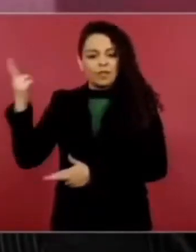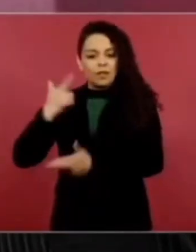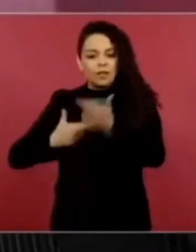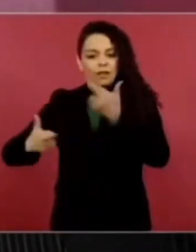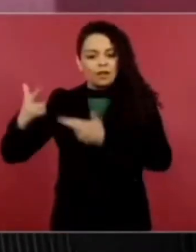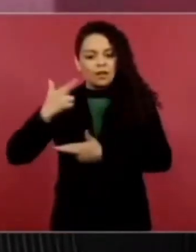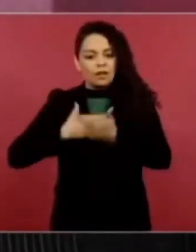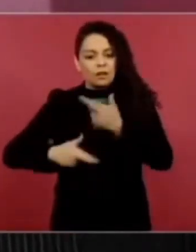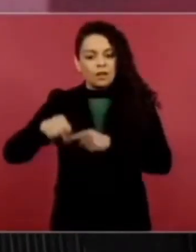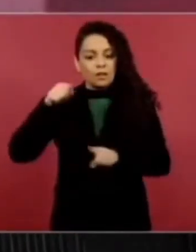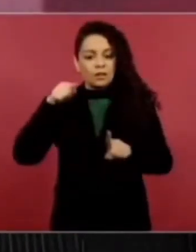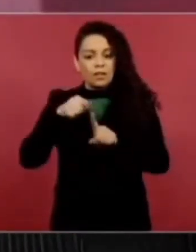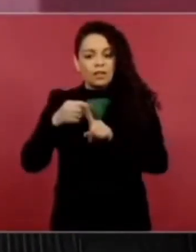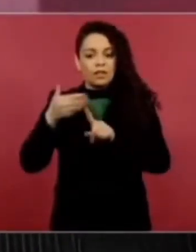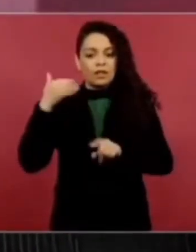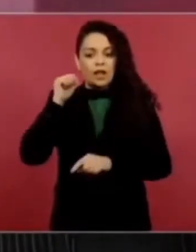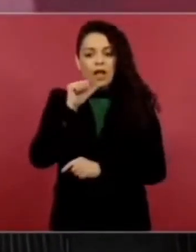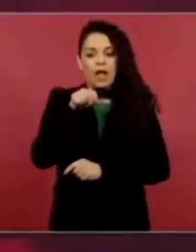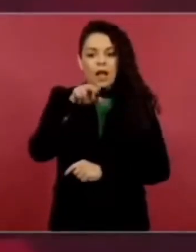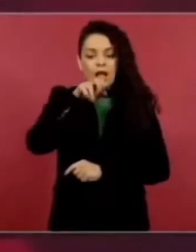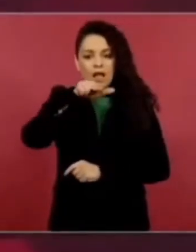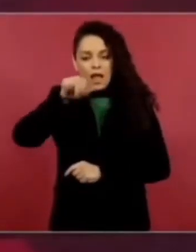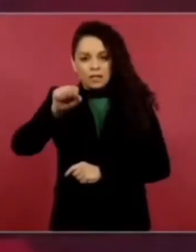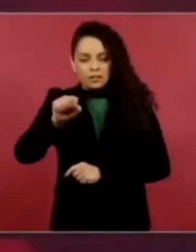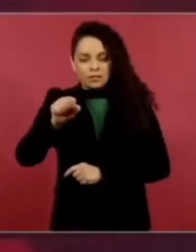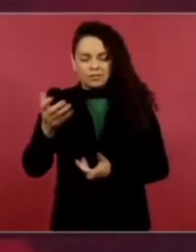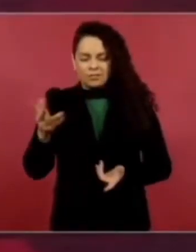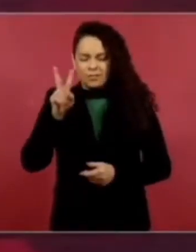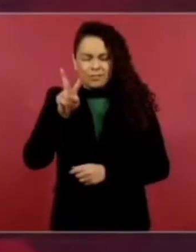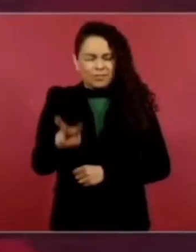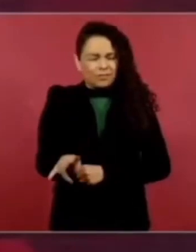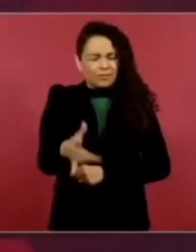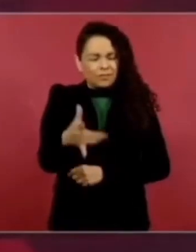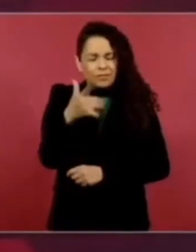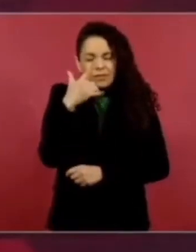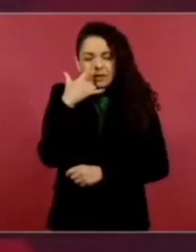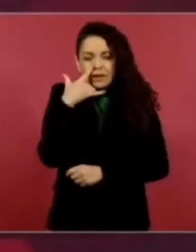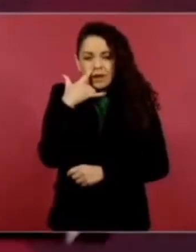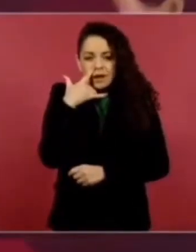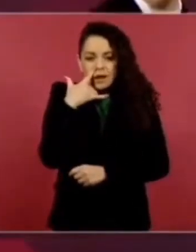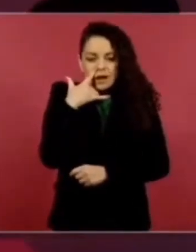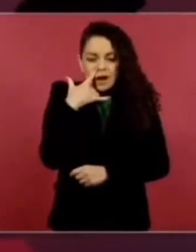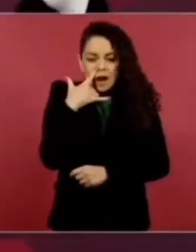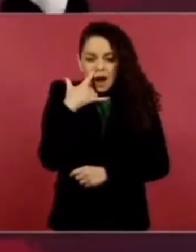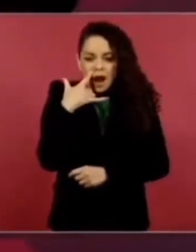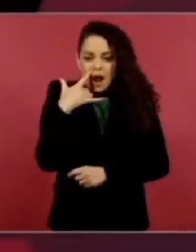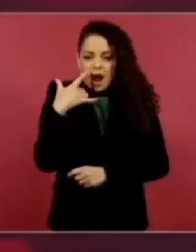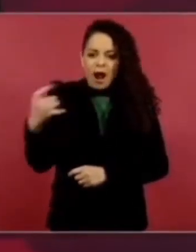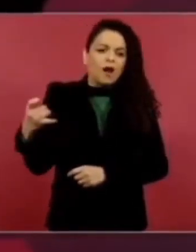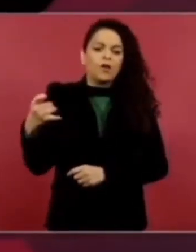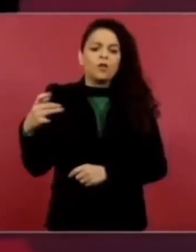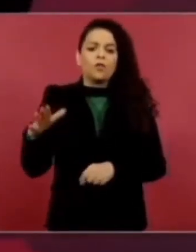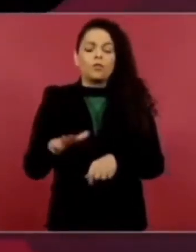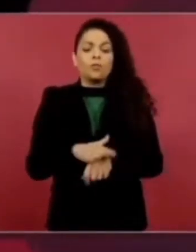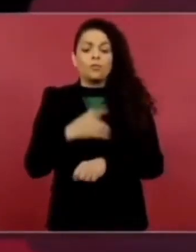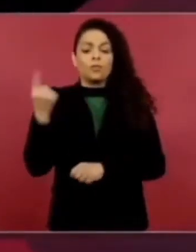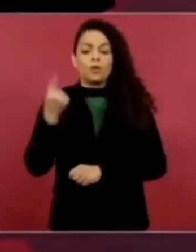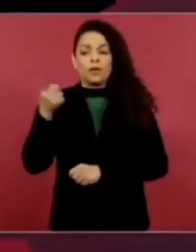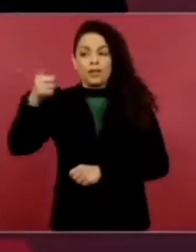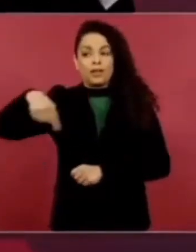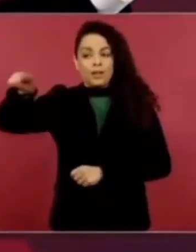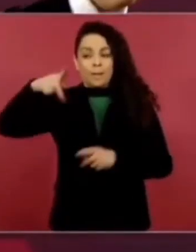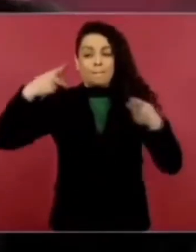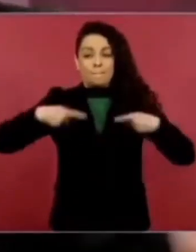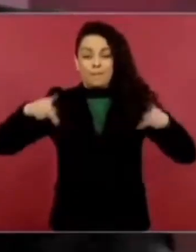Es rarísimo, porque era Ferdinand, los economistas saben a